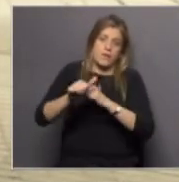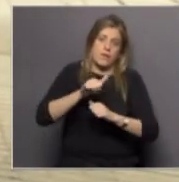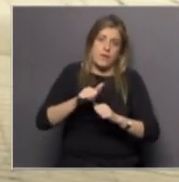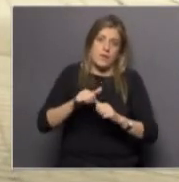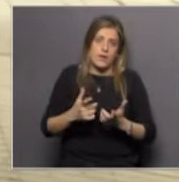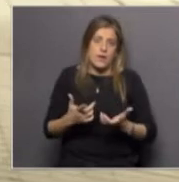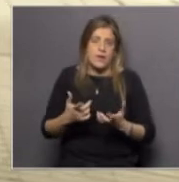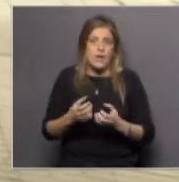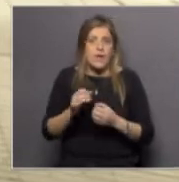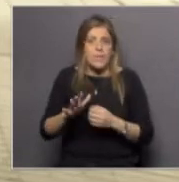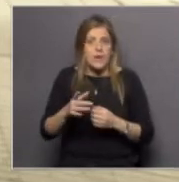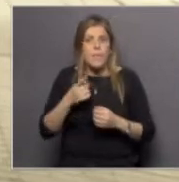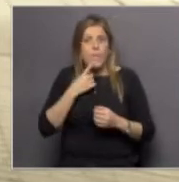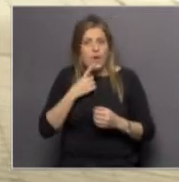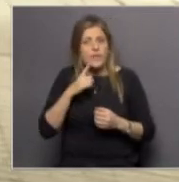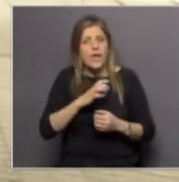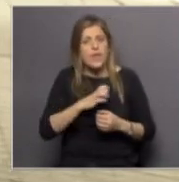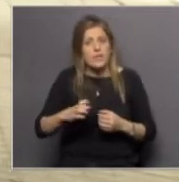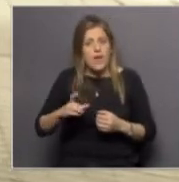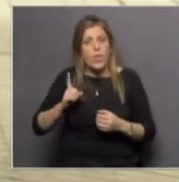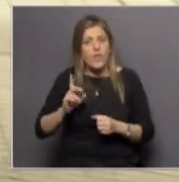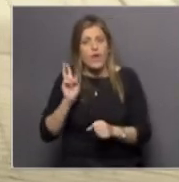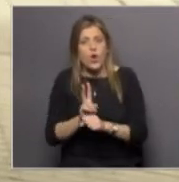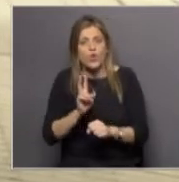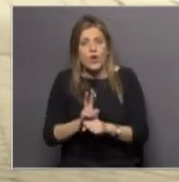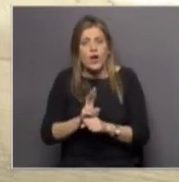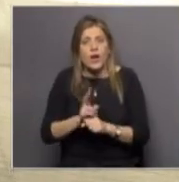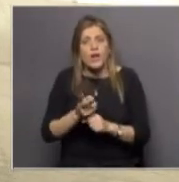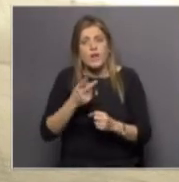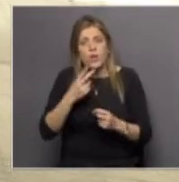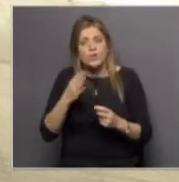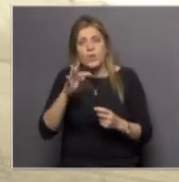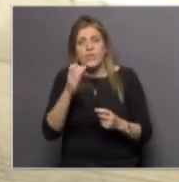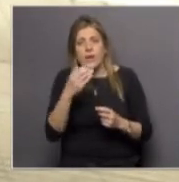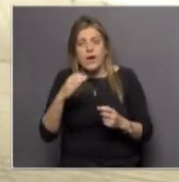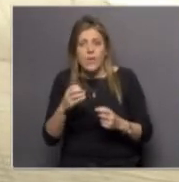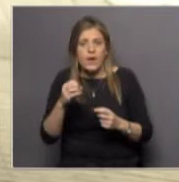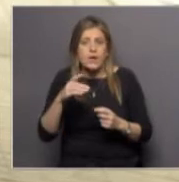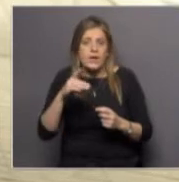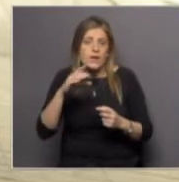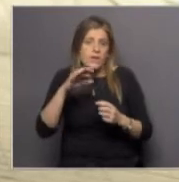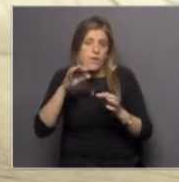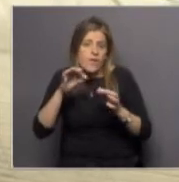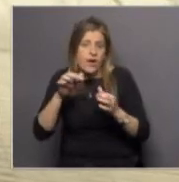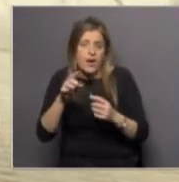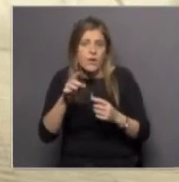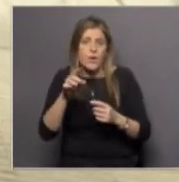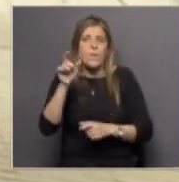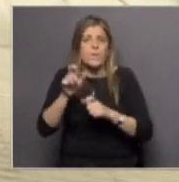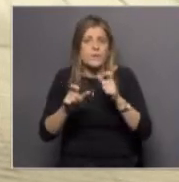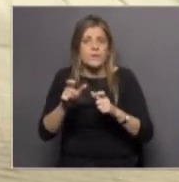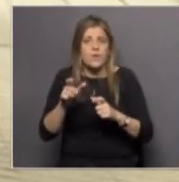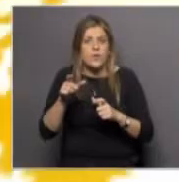una política de estado que tiene una amplia aceptación en la población y que es como